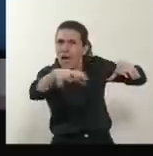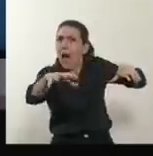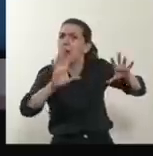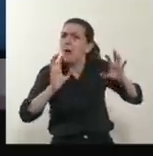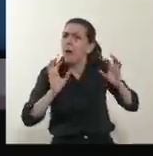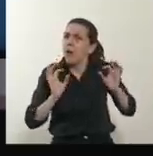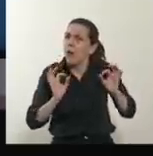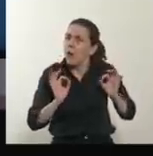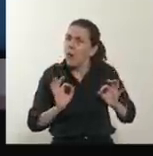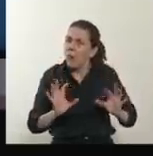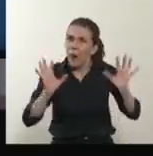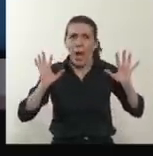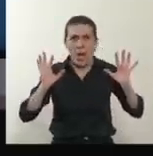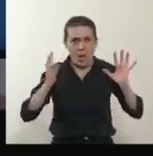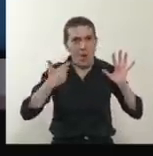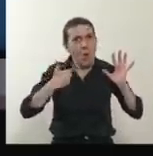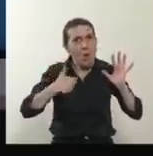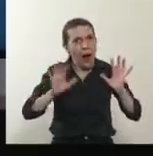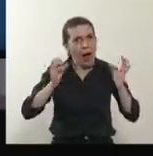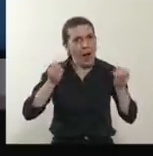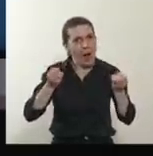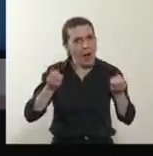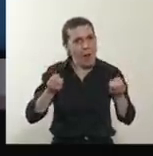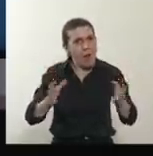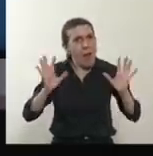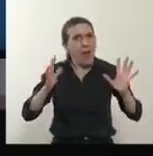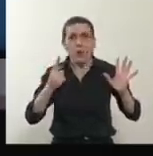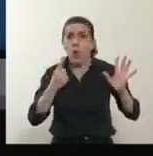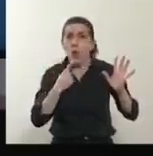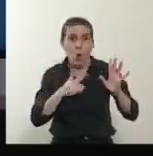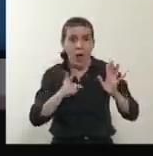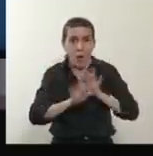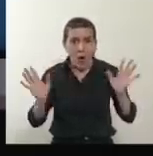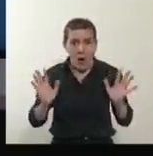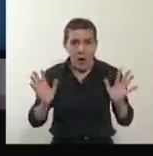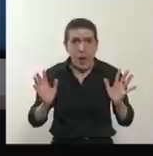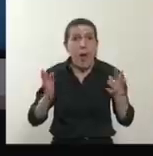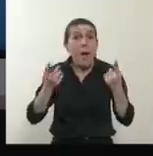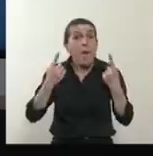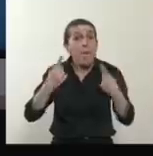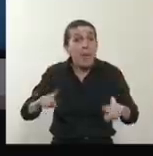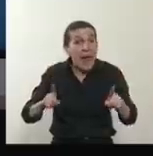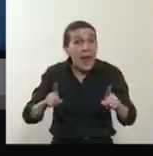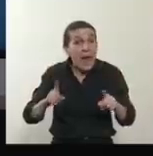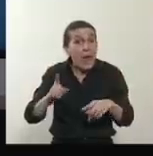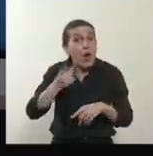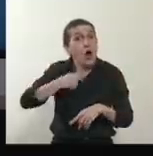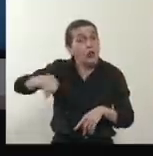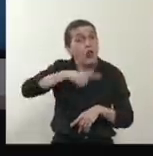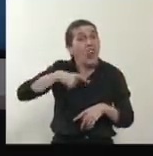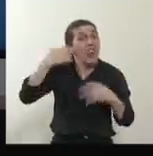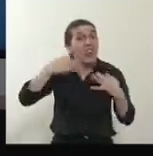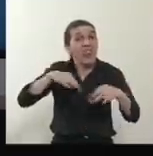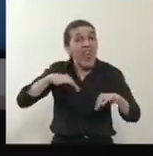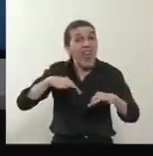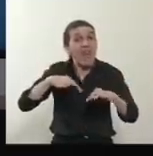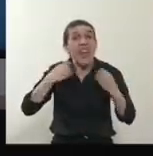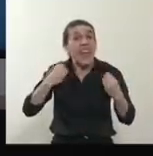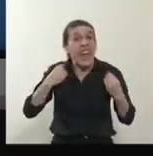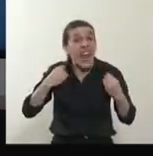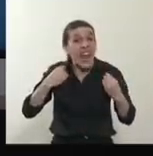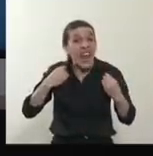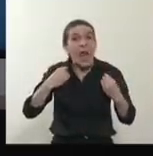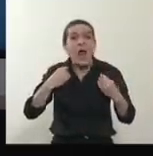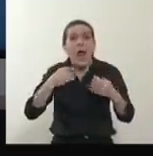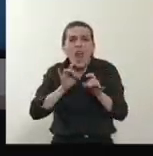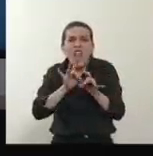Lo estamos haciendo, sin ninguna duda. Pero lo que tenemos que hacer es parar el crecimiento de la